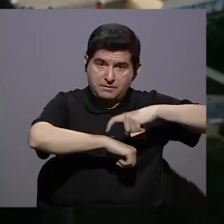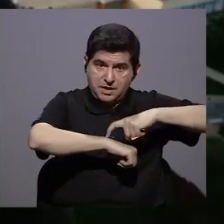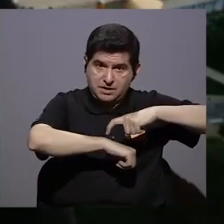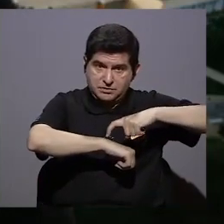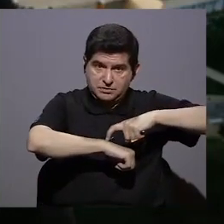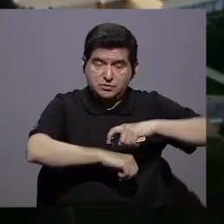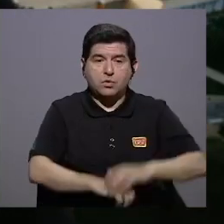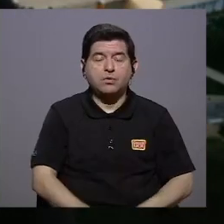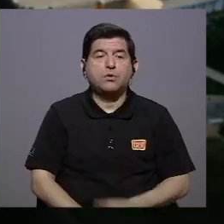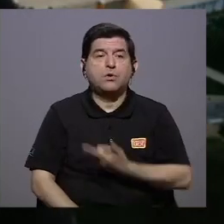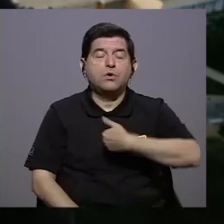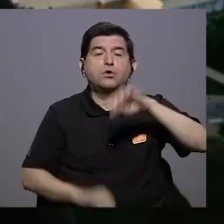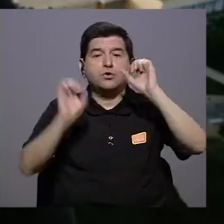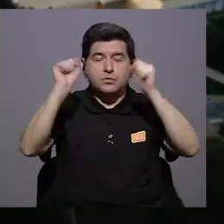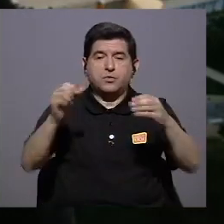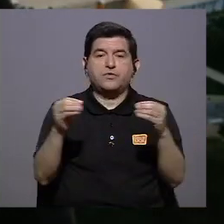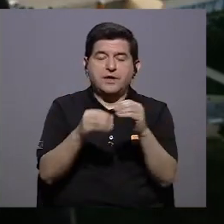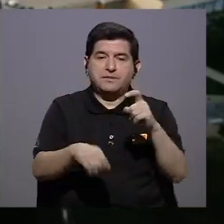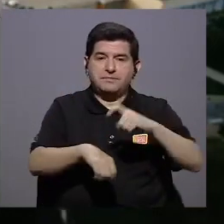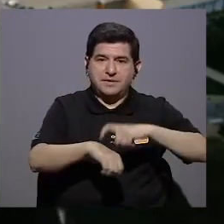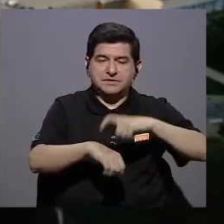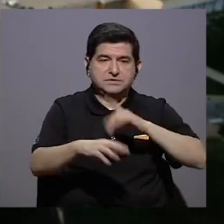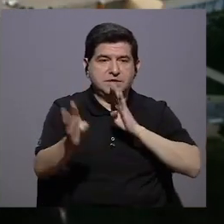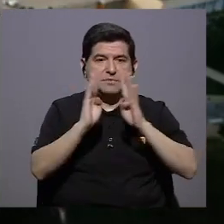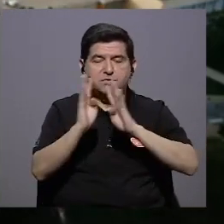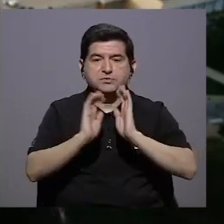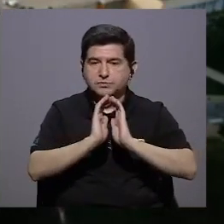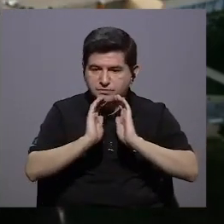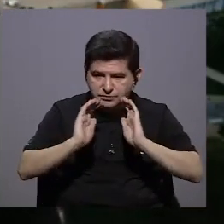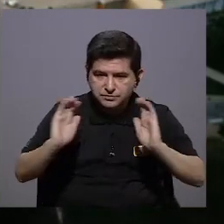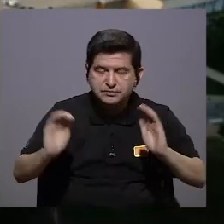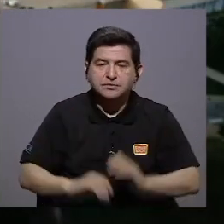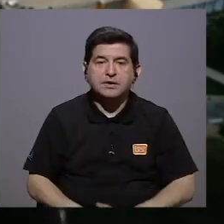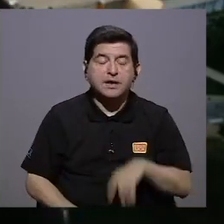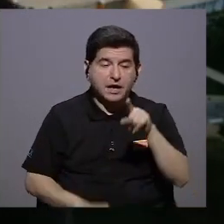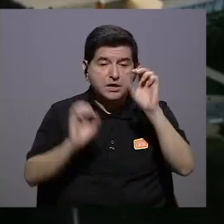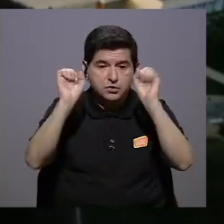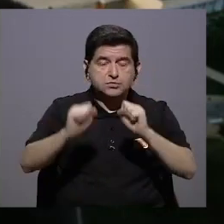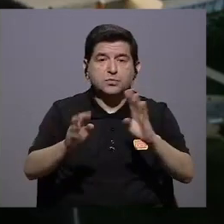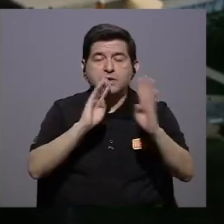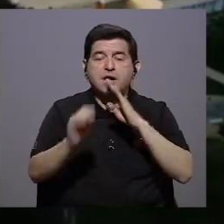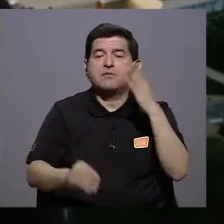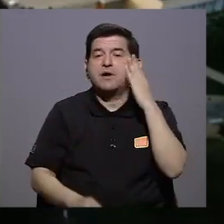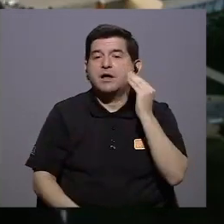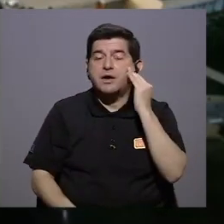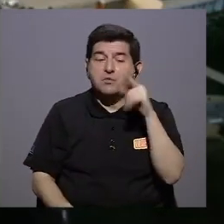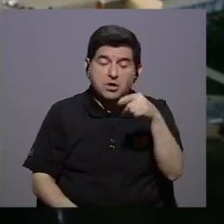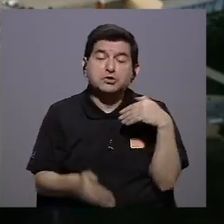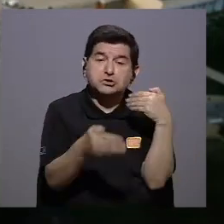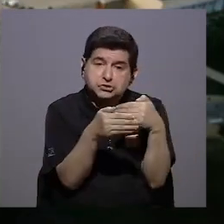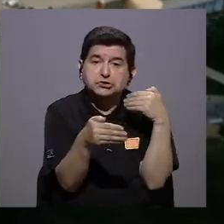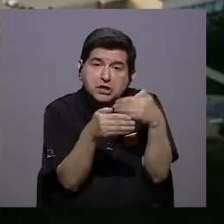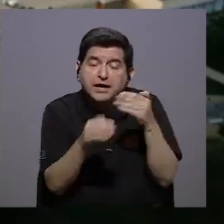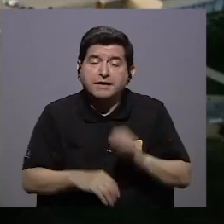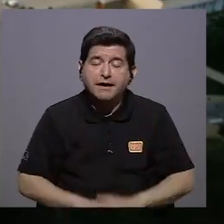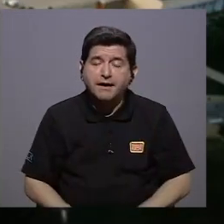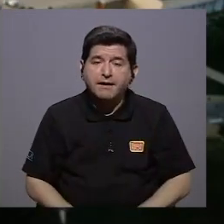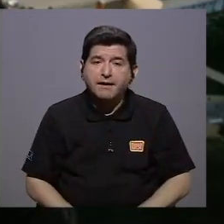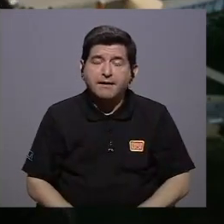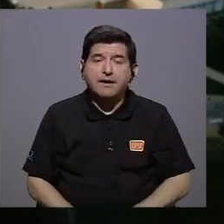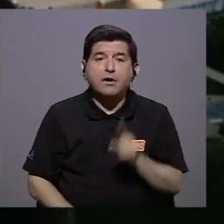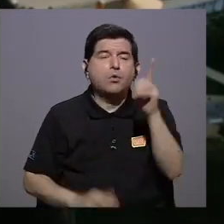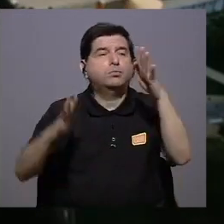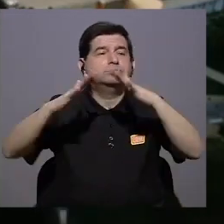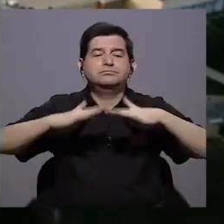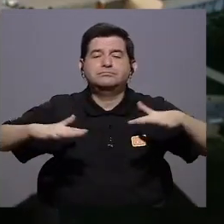en la que podemos tener más tiempo para charlar con nuestros hijos para que nuestros hijos charlen con los abuelos si es que estuviesen cerca para